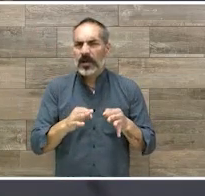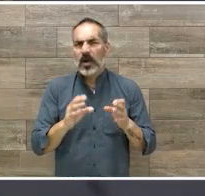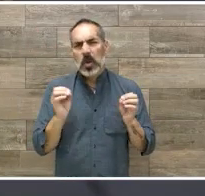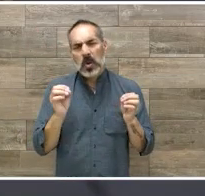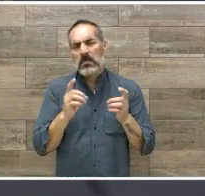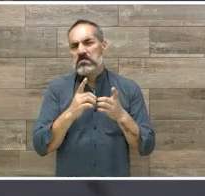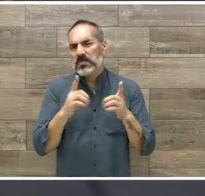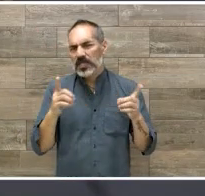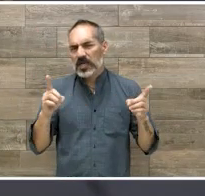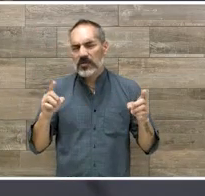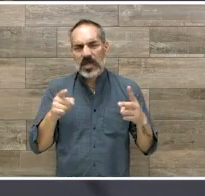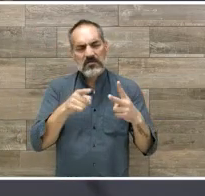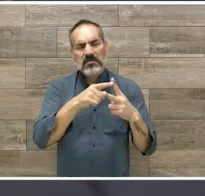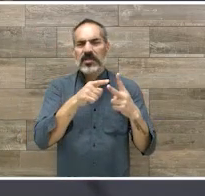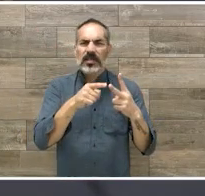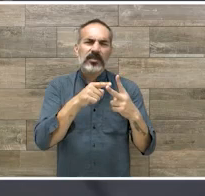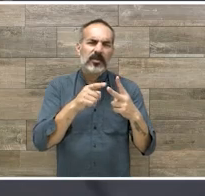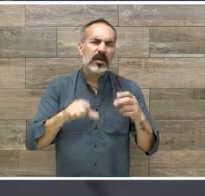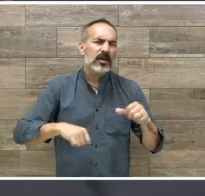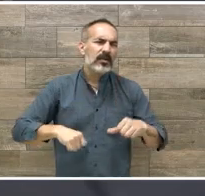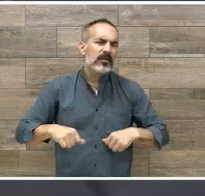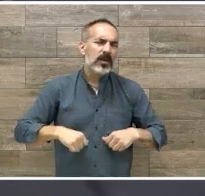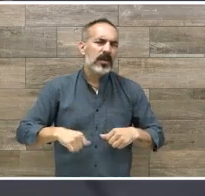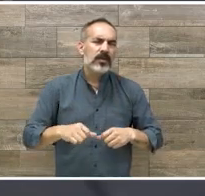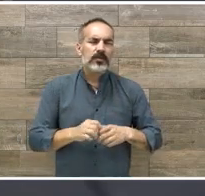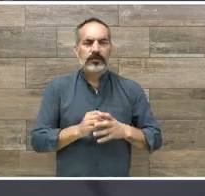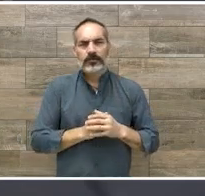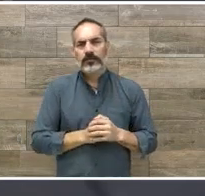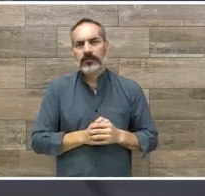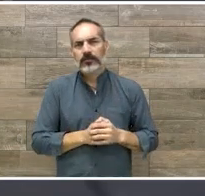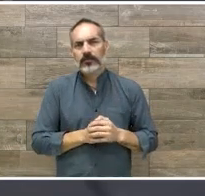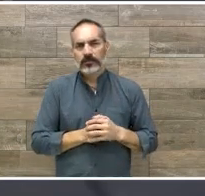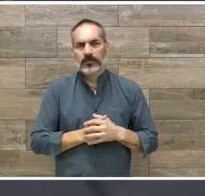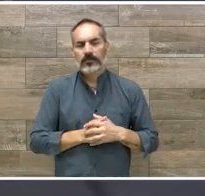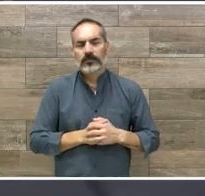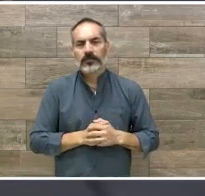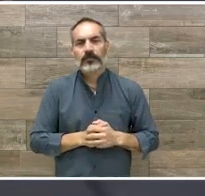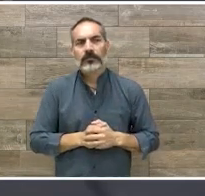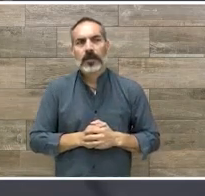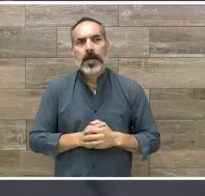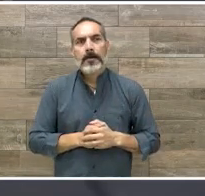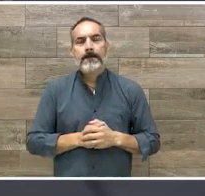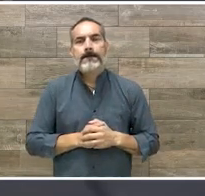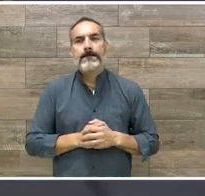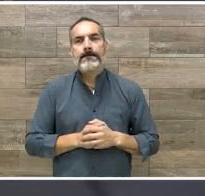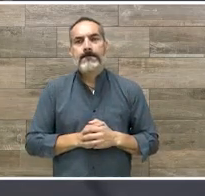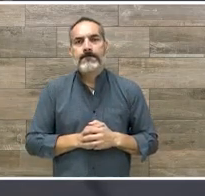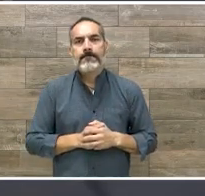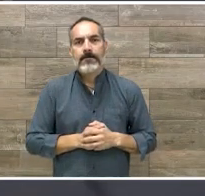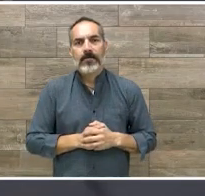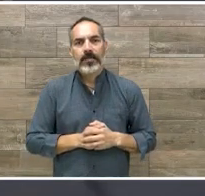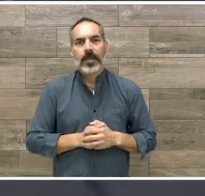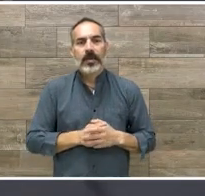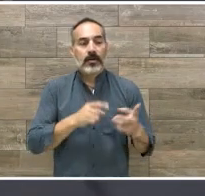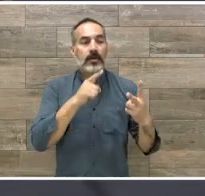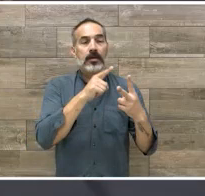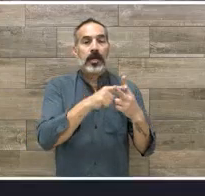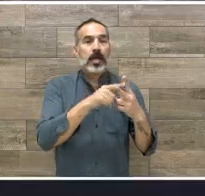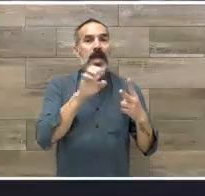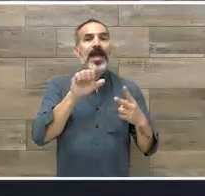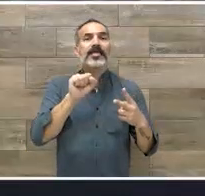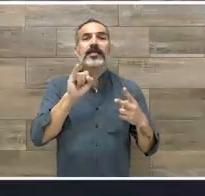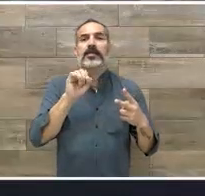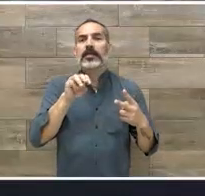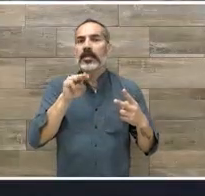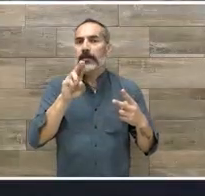estas dos actividades tanto la estimulación como la intervención temprana? Bueno, en la estimulación temprana no se